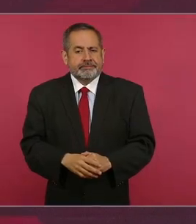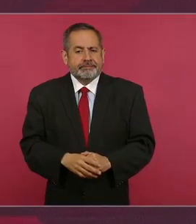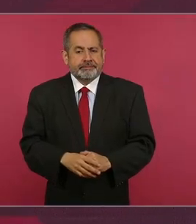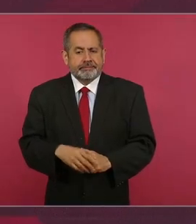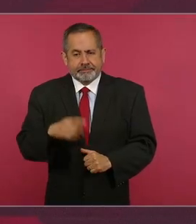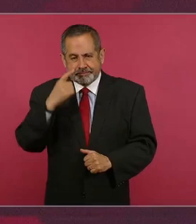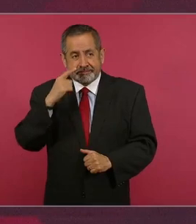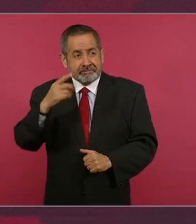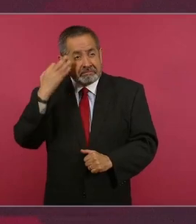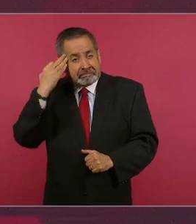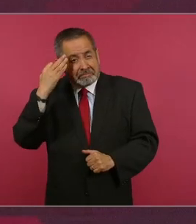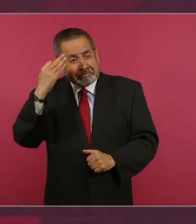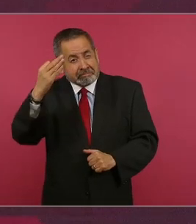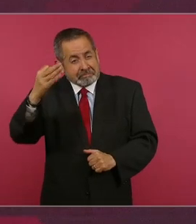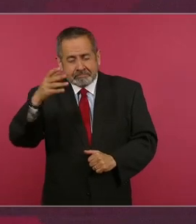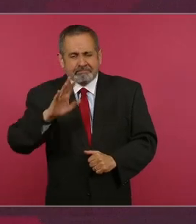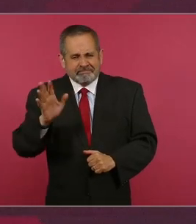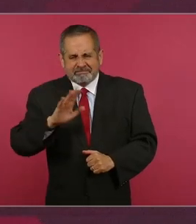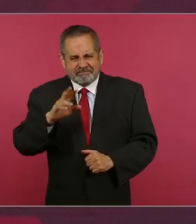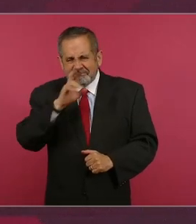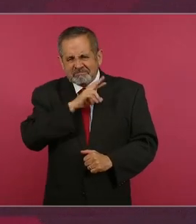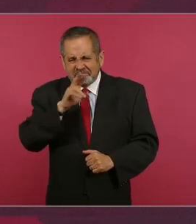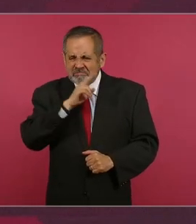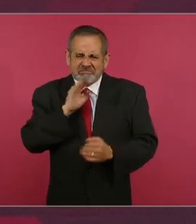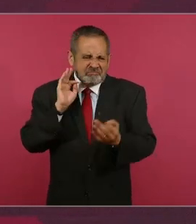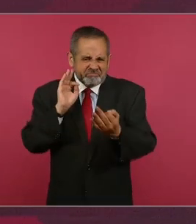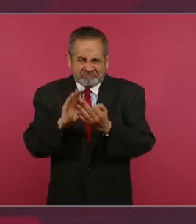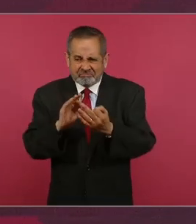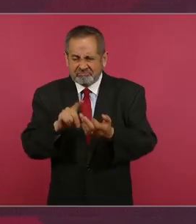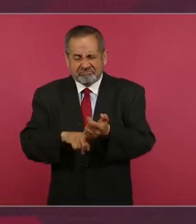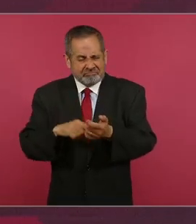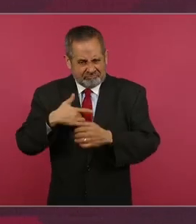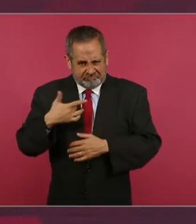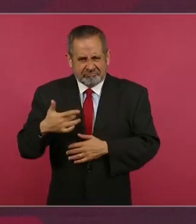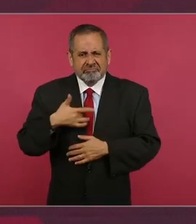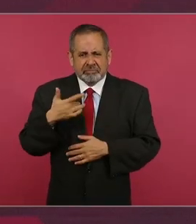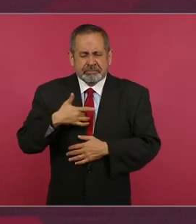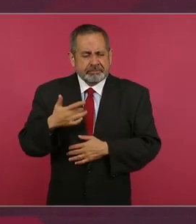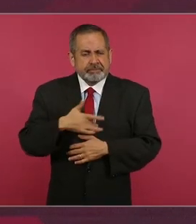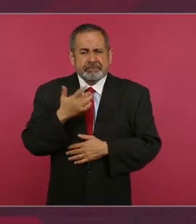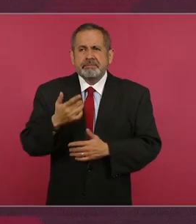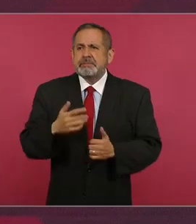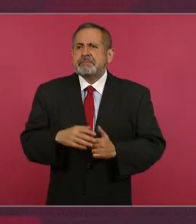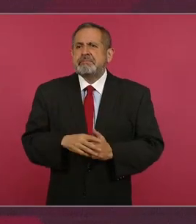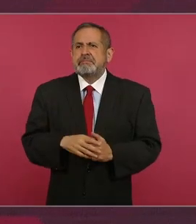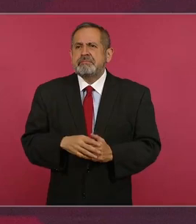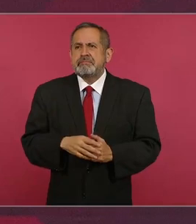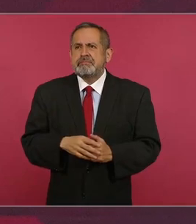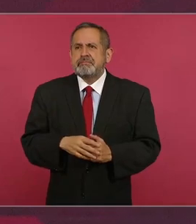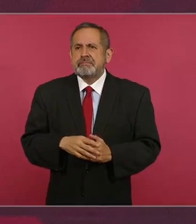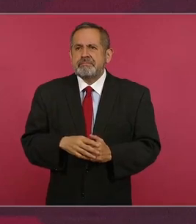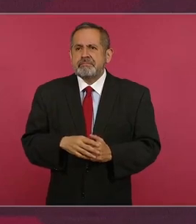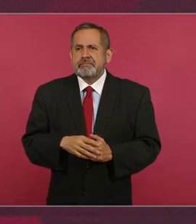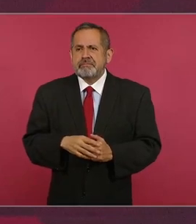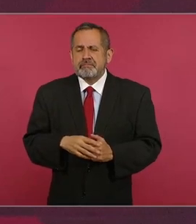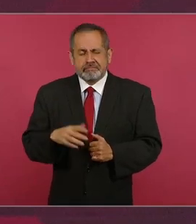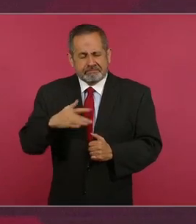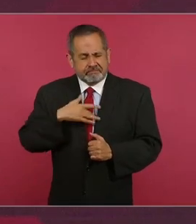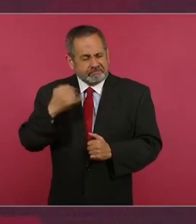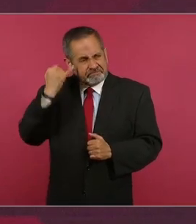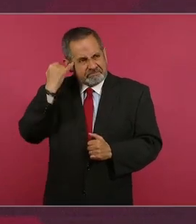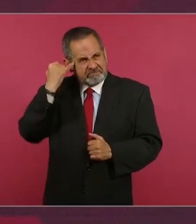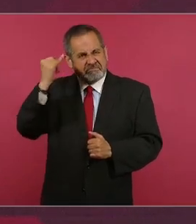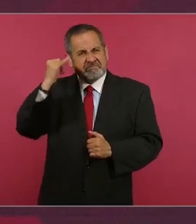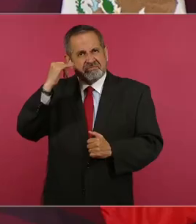no va a llevar mucho tiempo. Tengo el sueño,